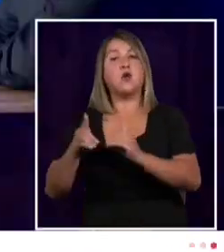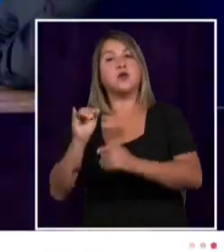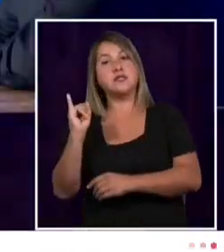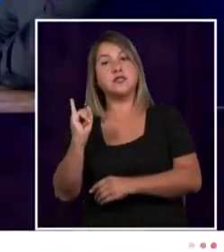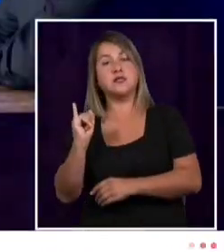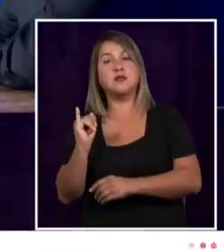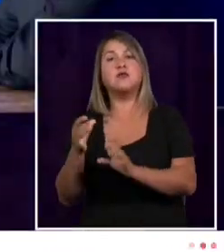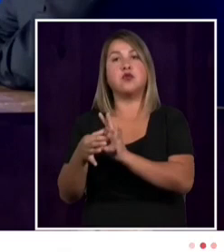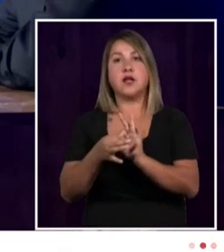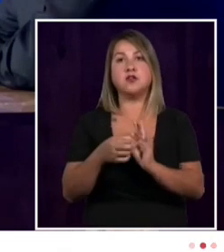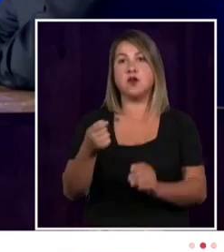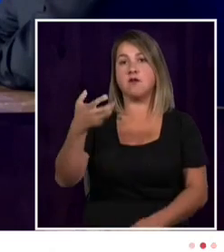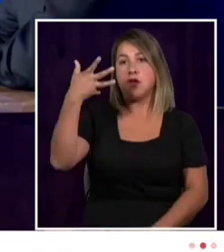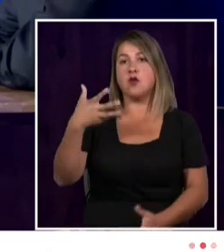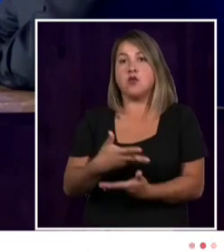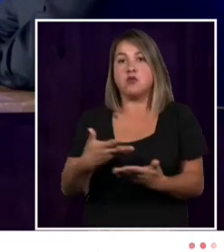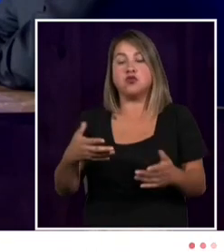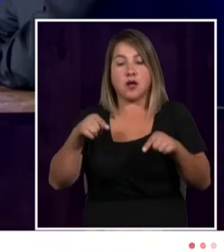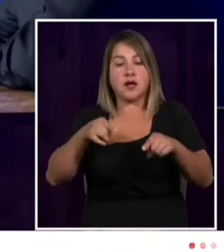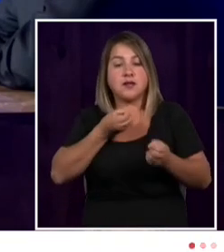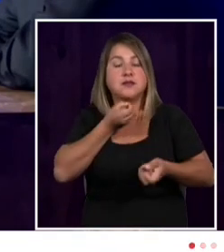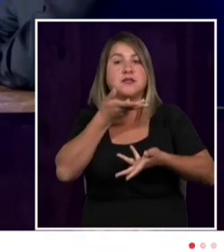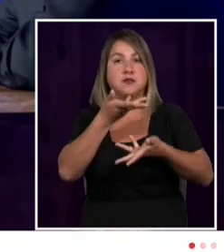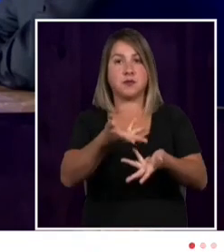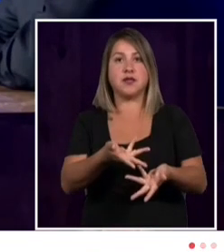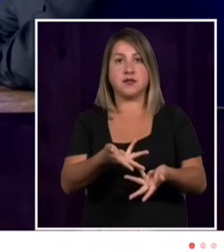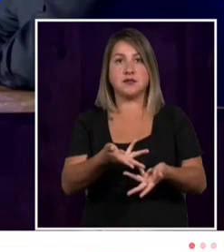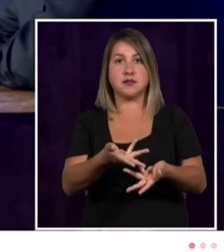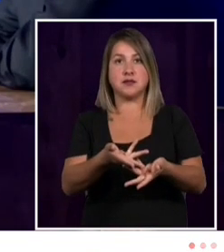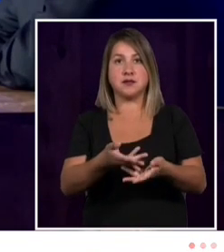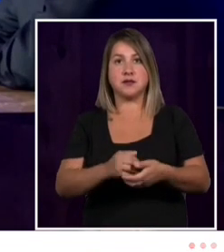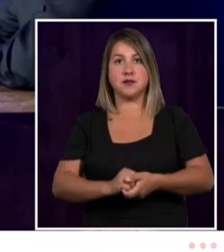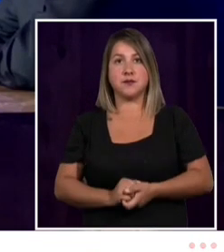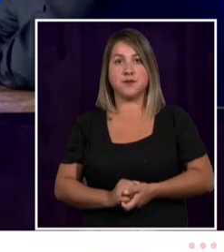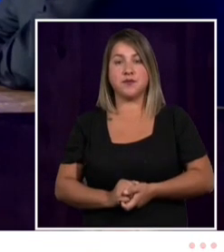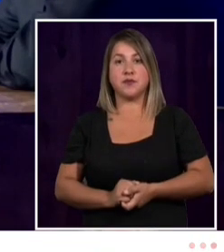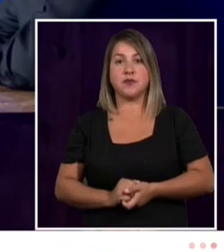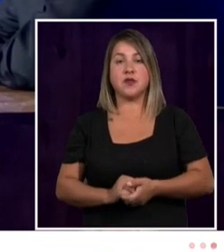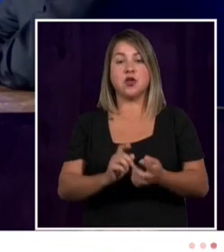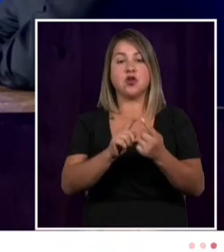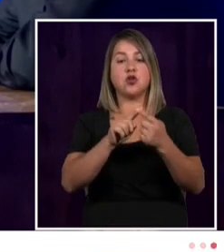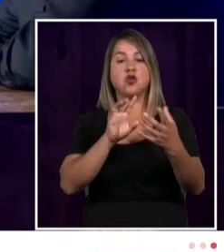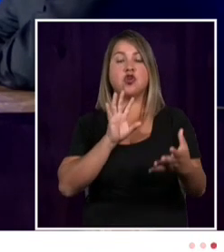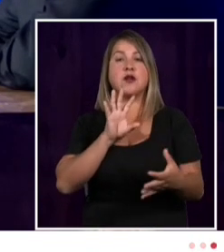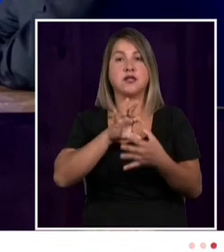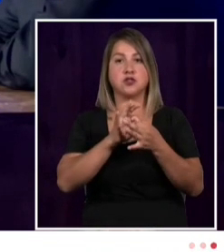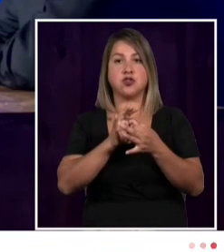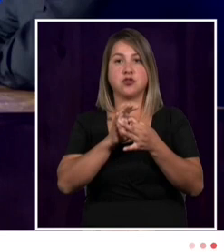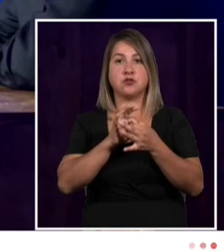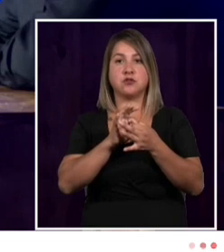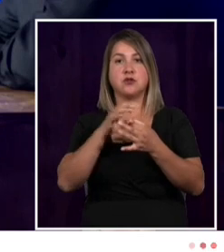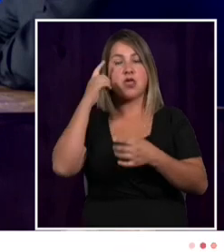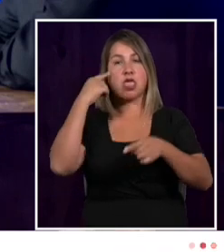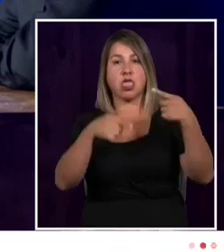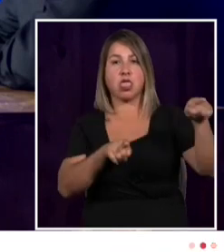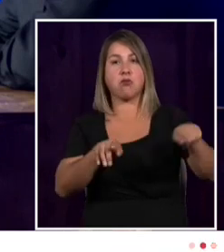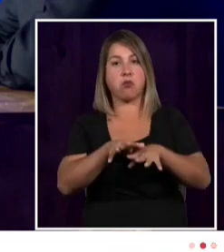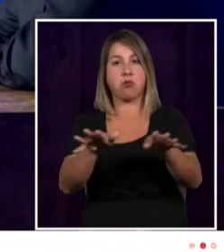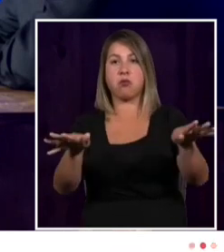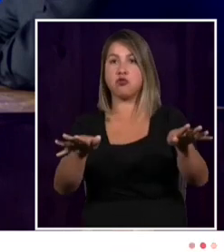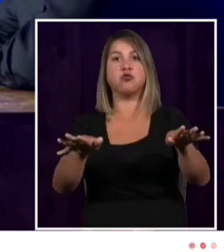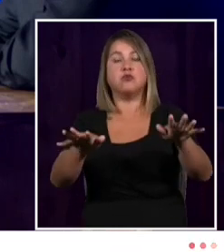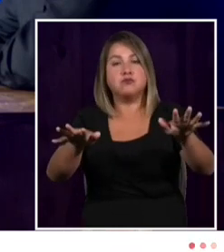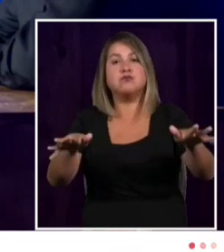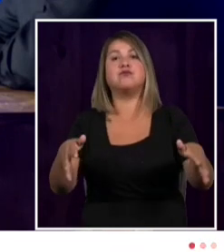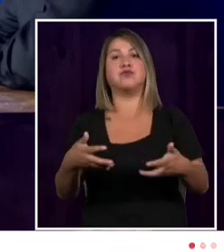que acá se exprese esa conexión en la divergencia. No me cabe ninguna duda que